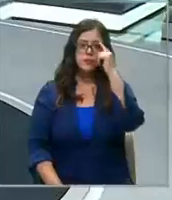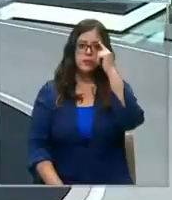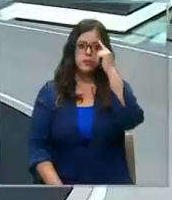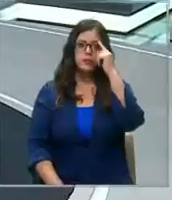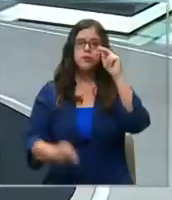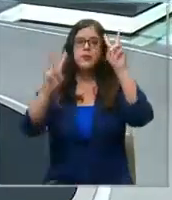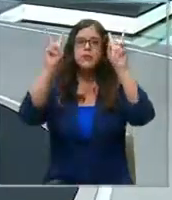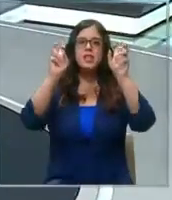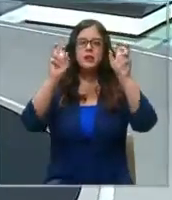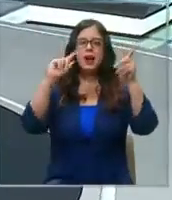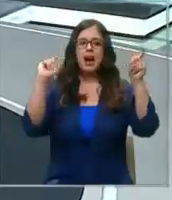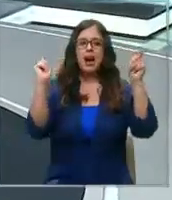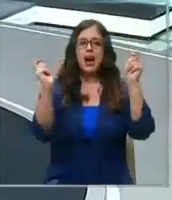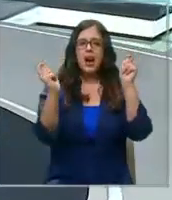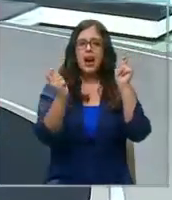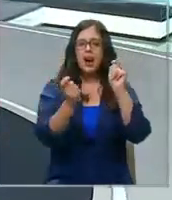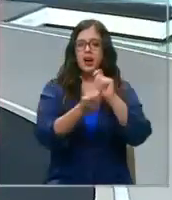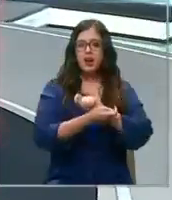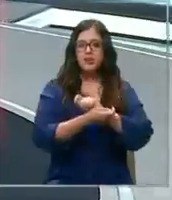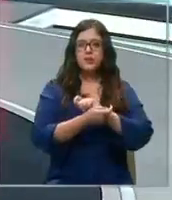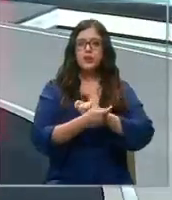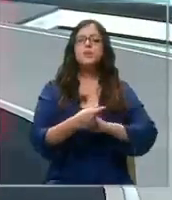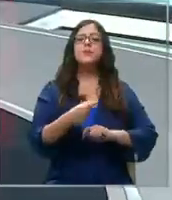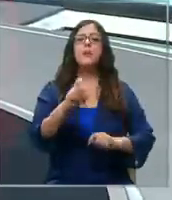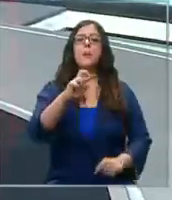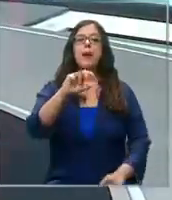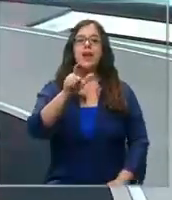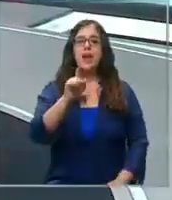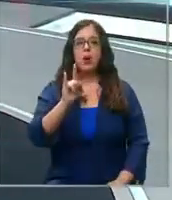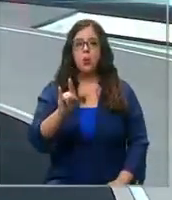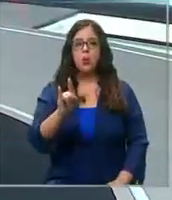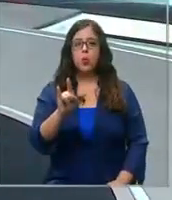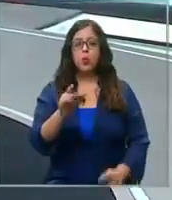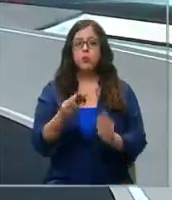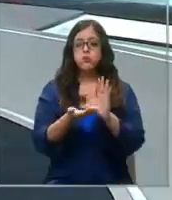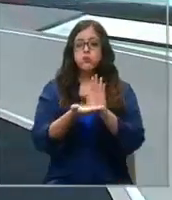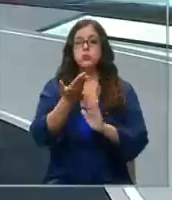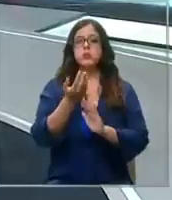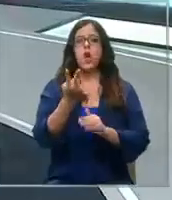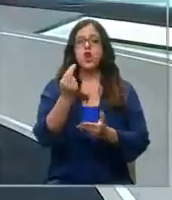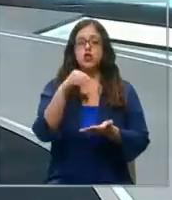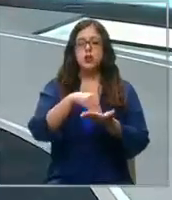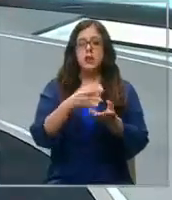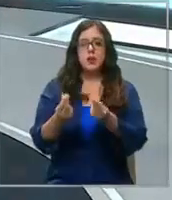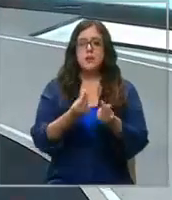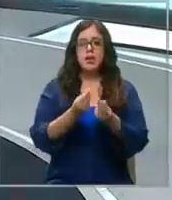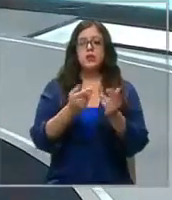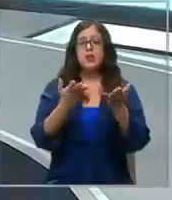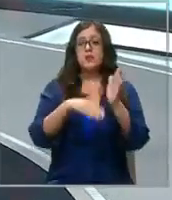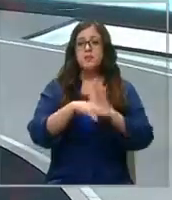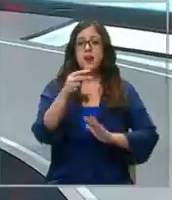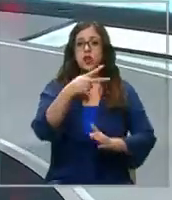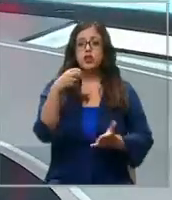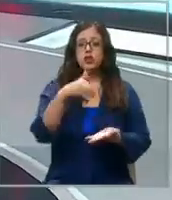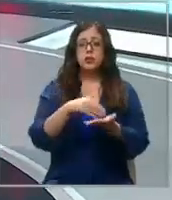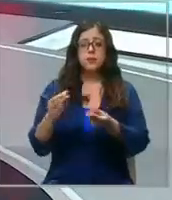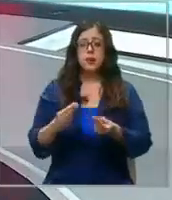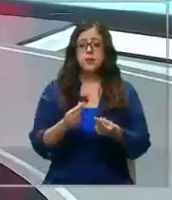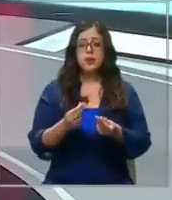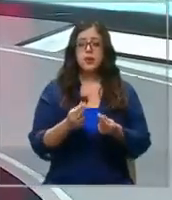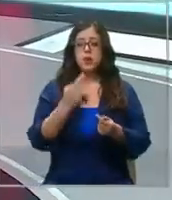De tema, la Pensión Garantizada Universal tendrá un incremento de 12.000 pesos, con lo que supera los 200.000 pesos.